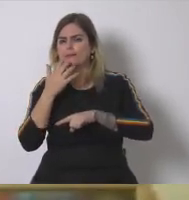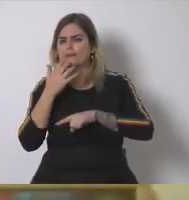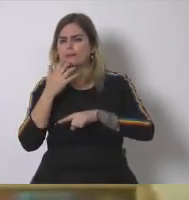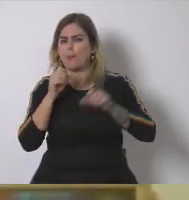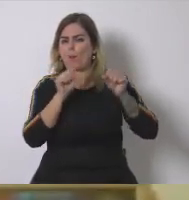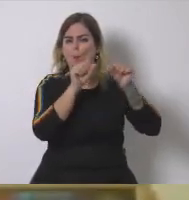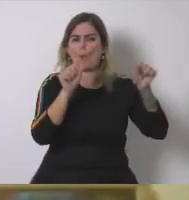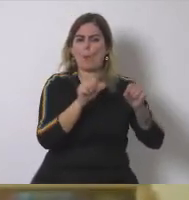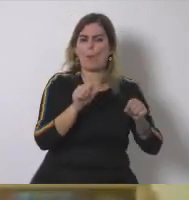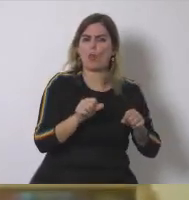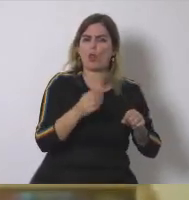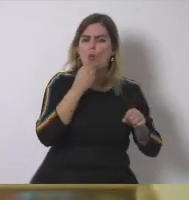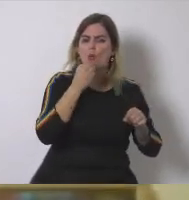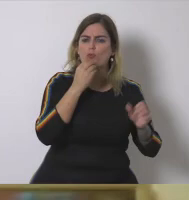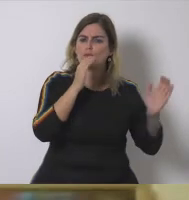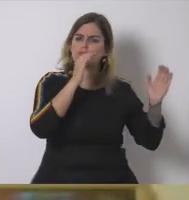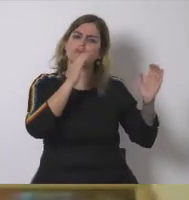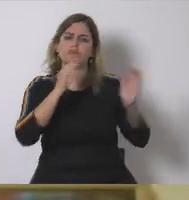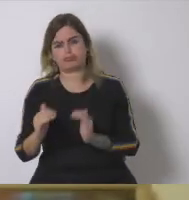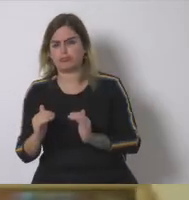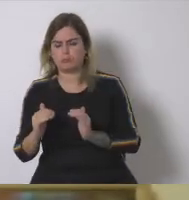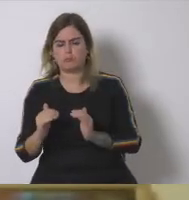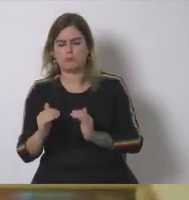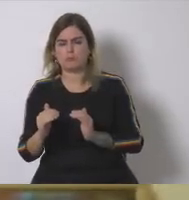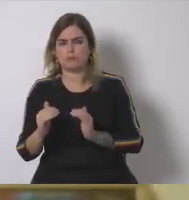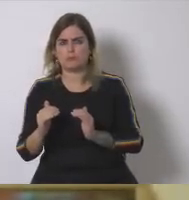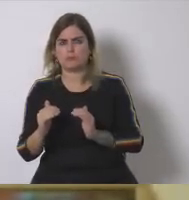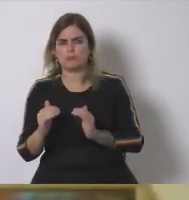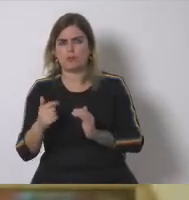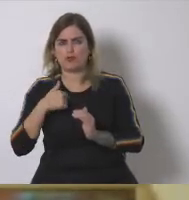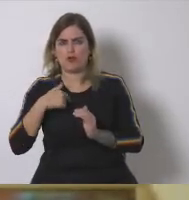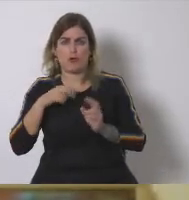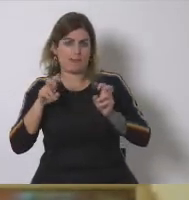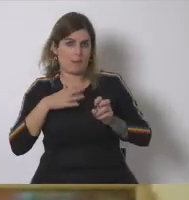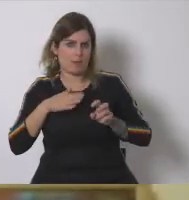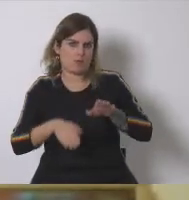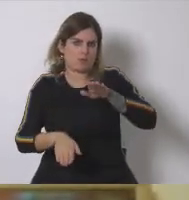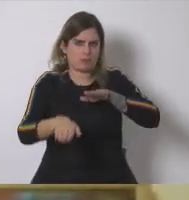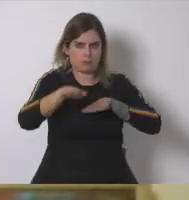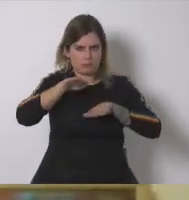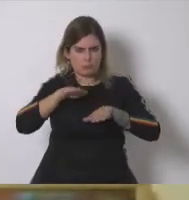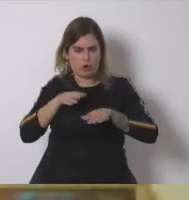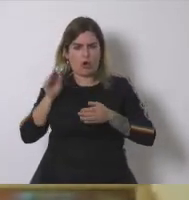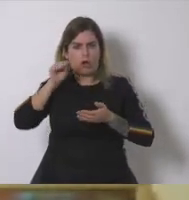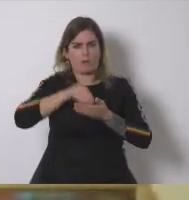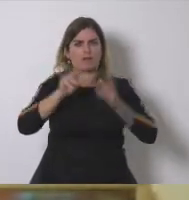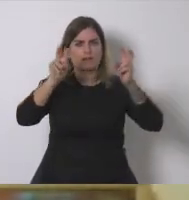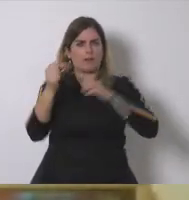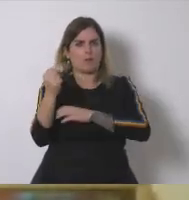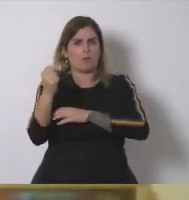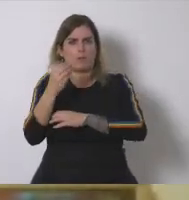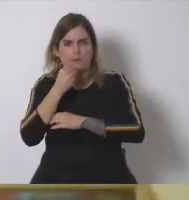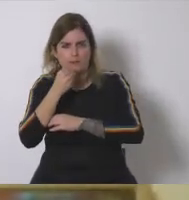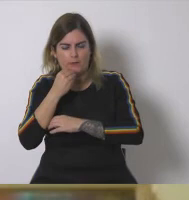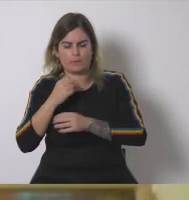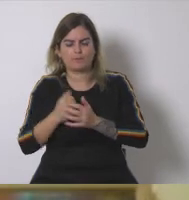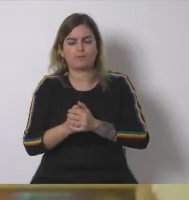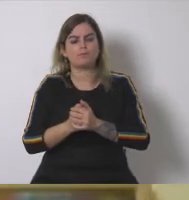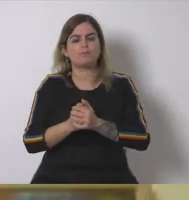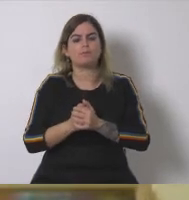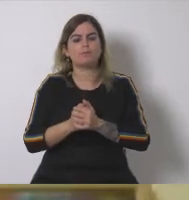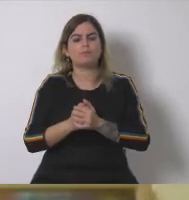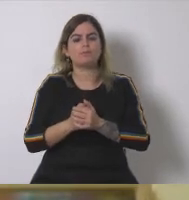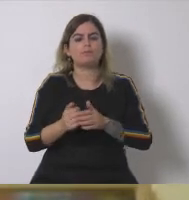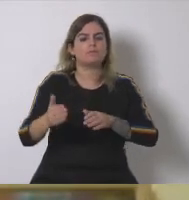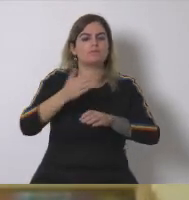a regresar a modelos anteriores y vuelvo a